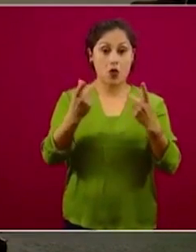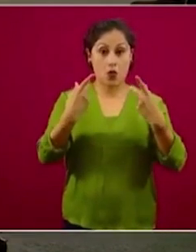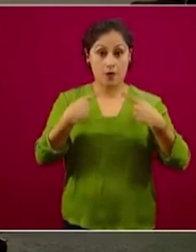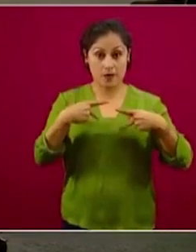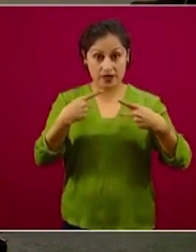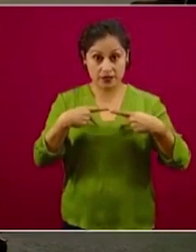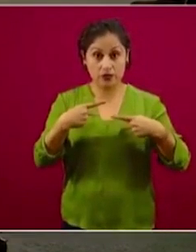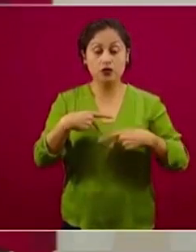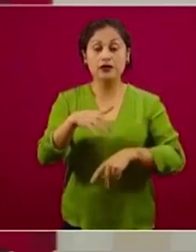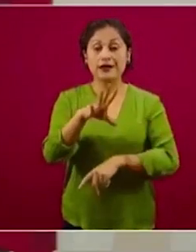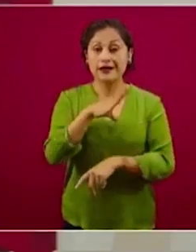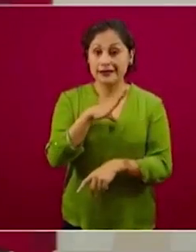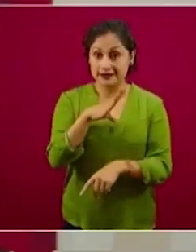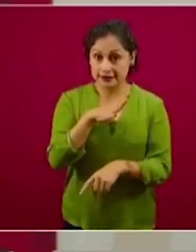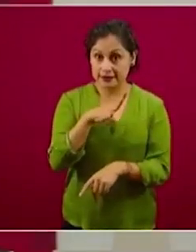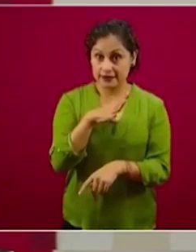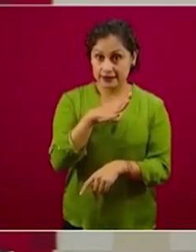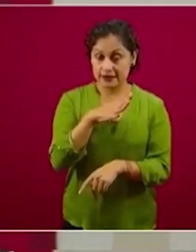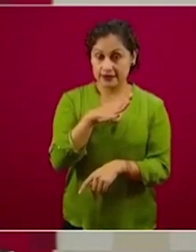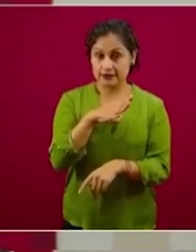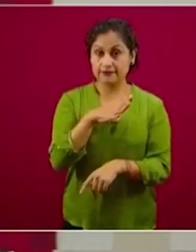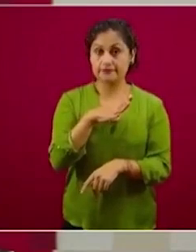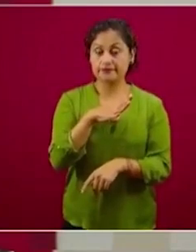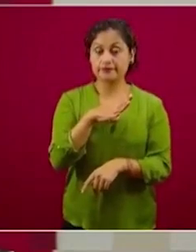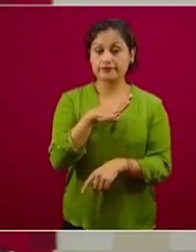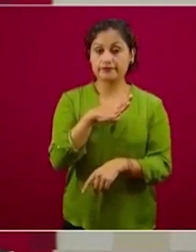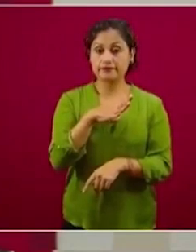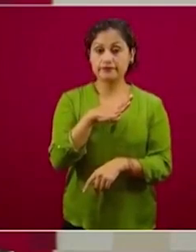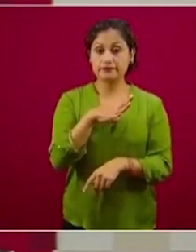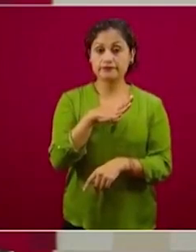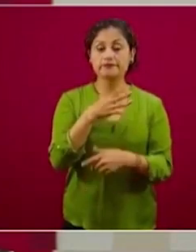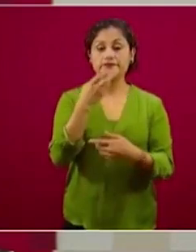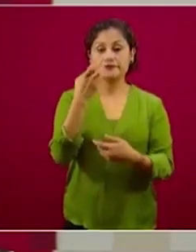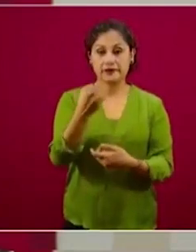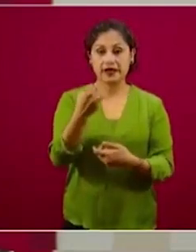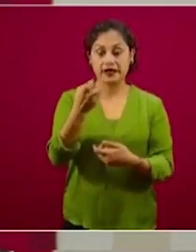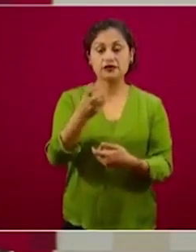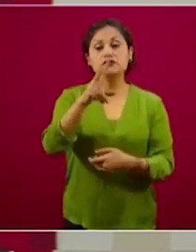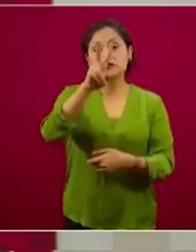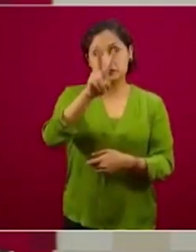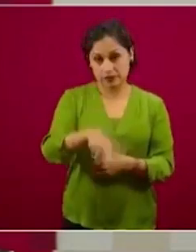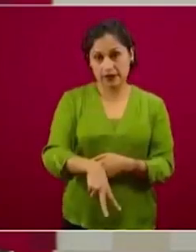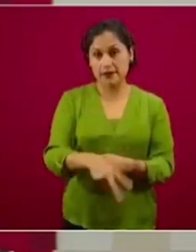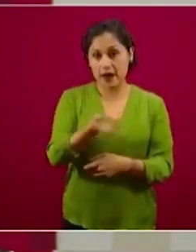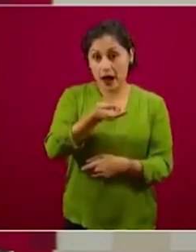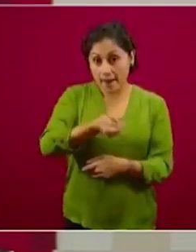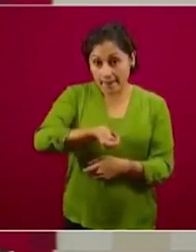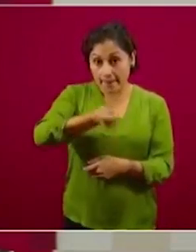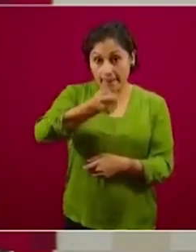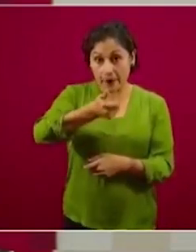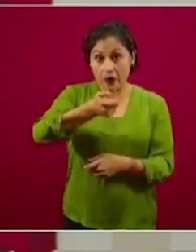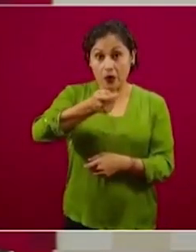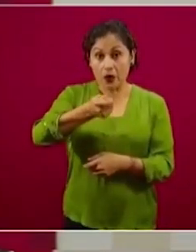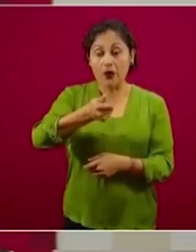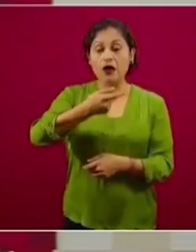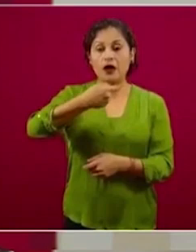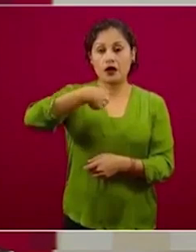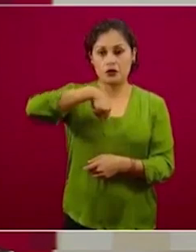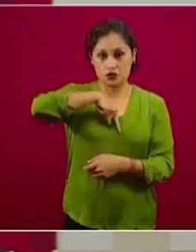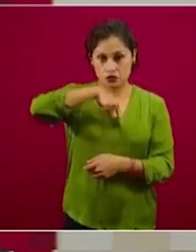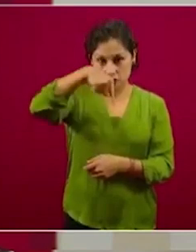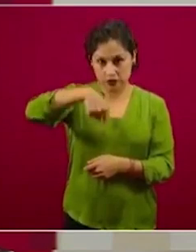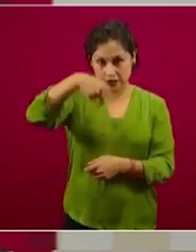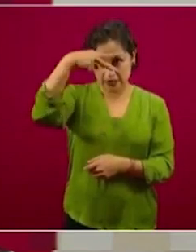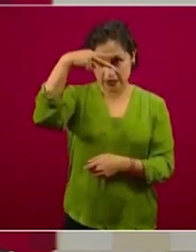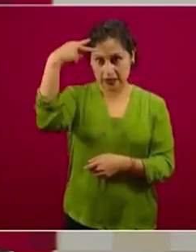particularmente las hospitalarias, es una capacidad limitada. En la fase de preparación que para México empezó